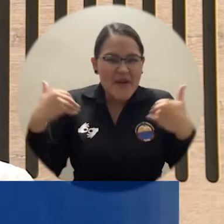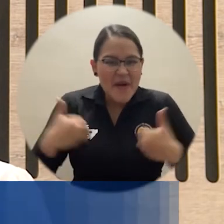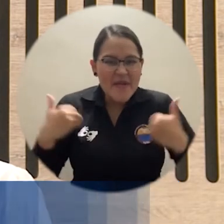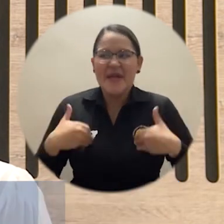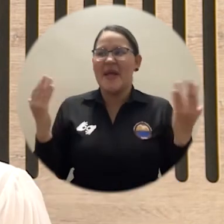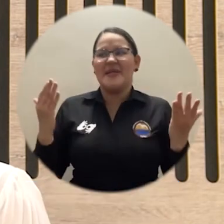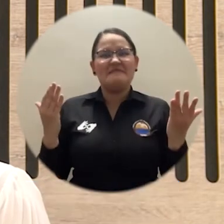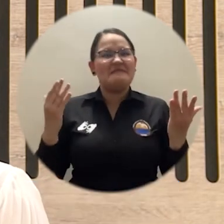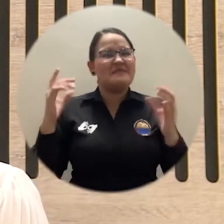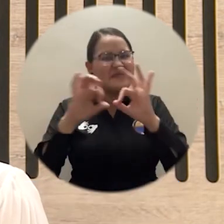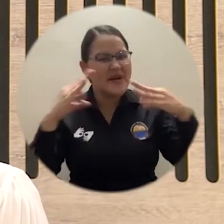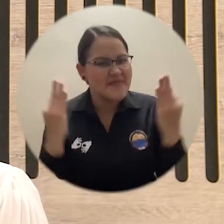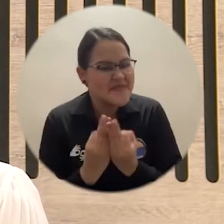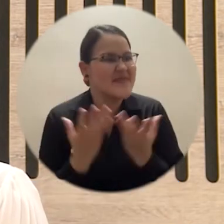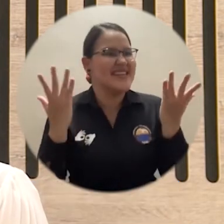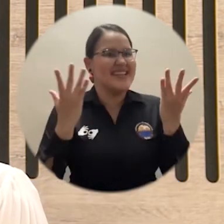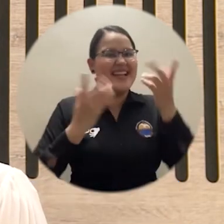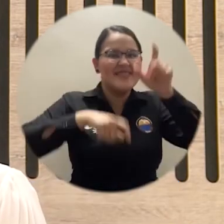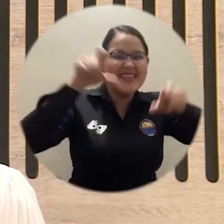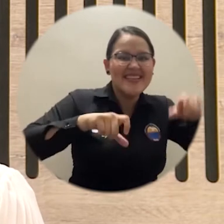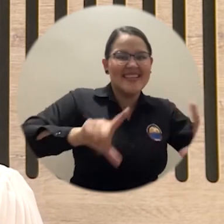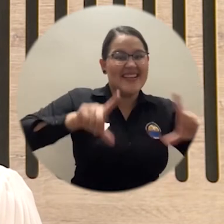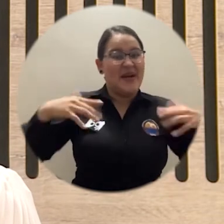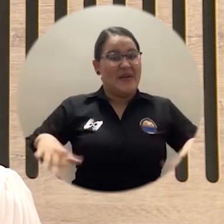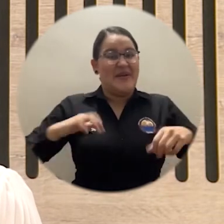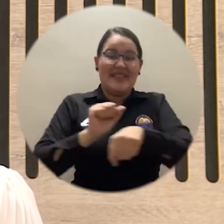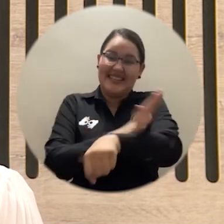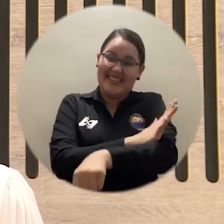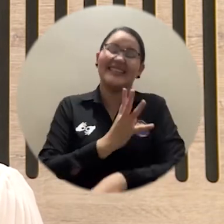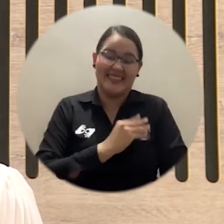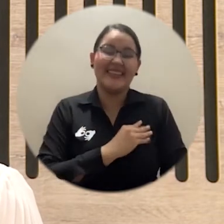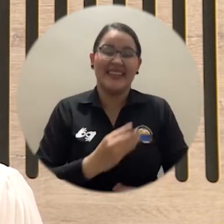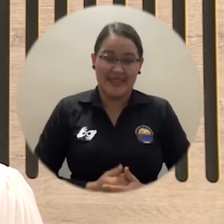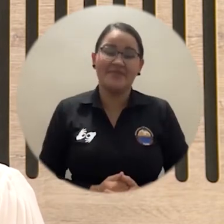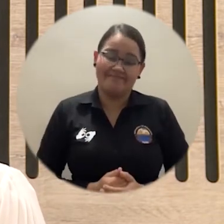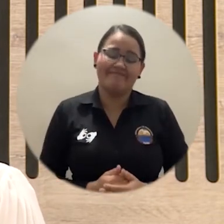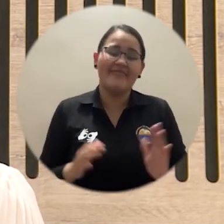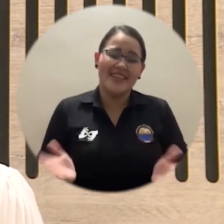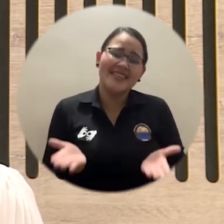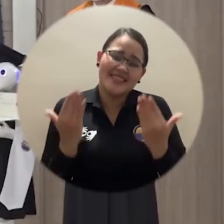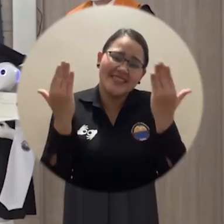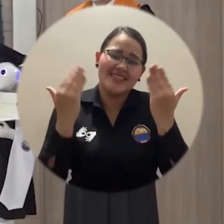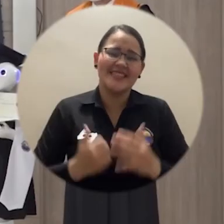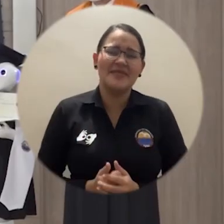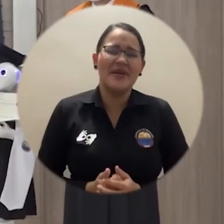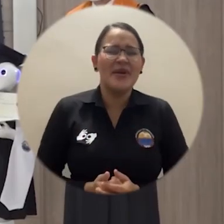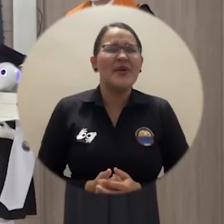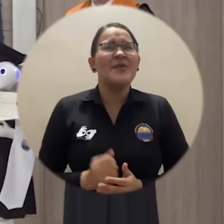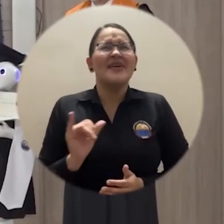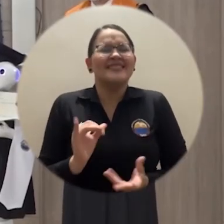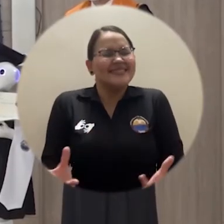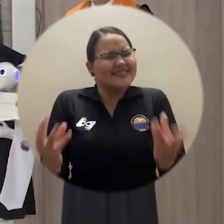nuestros estudiantes que ven el día de hoy su sueño realizado de ser profesionales. Estos espacios nos llevan a la unión